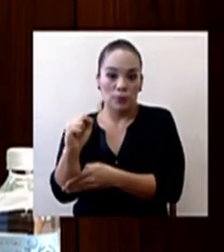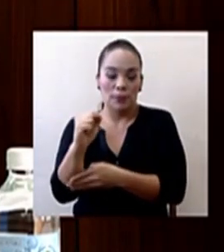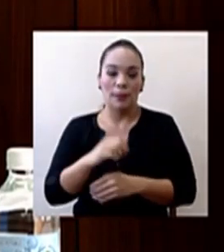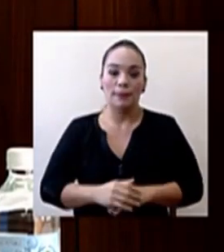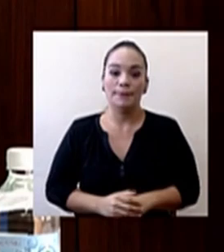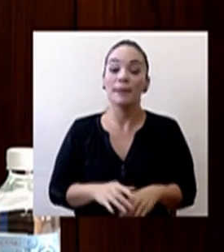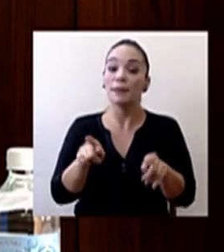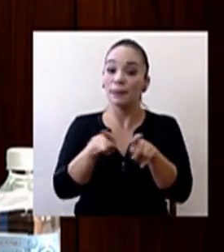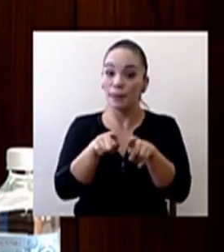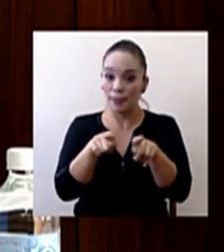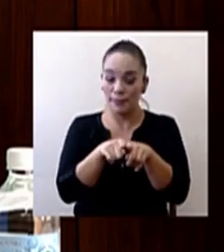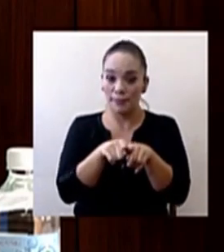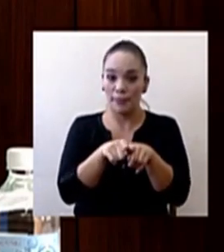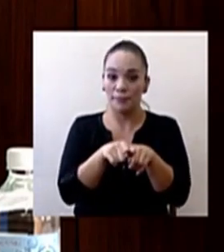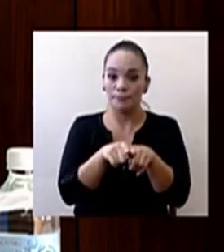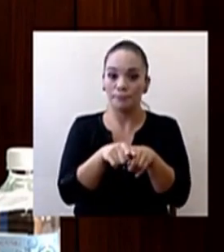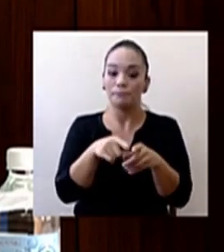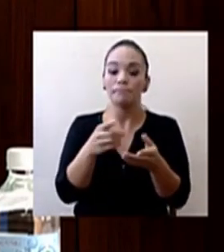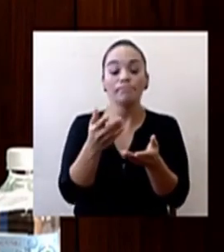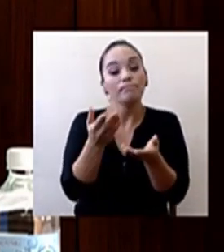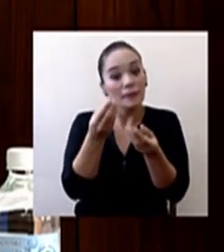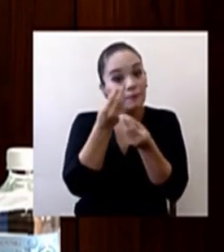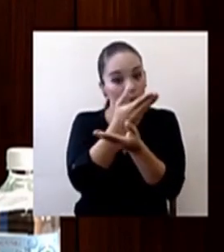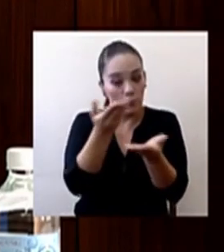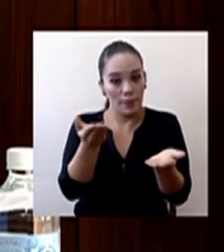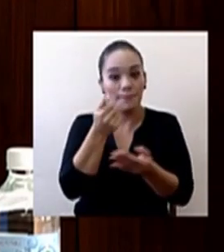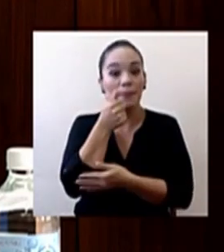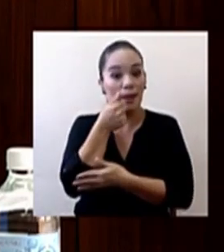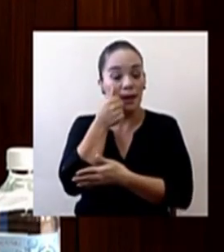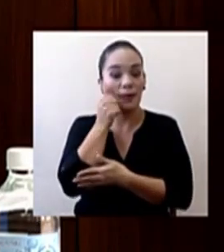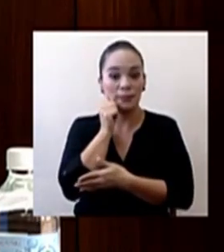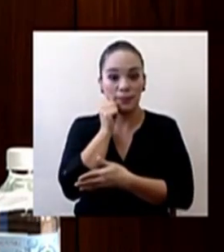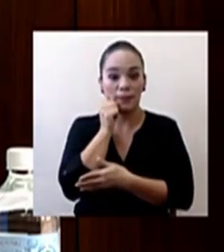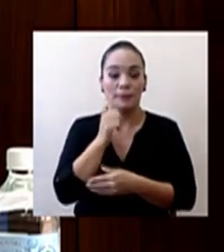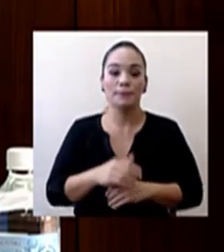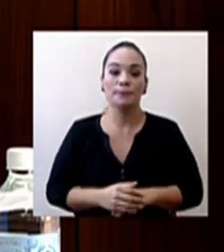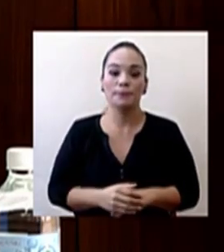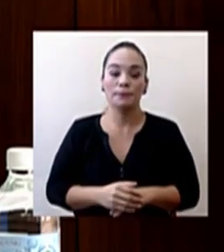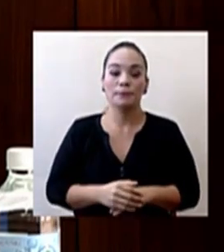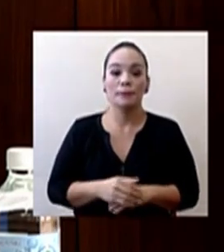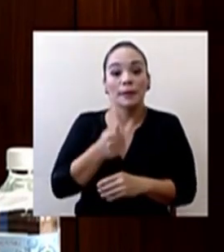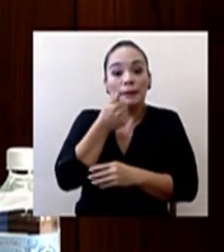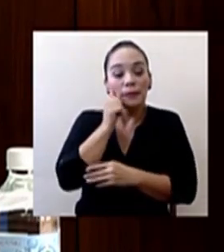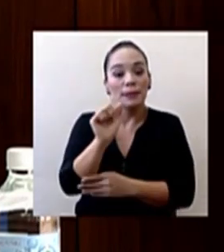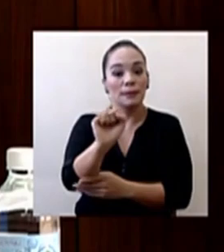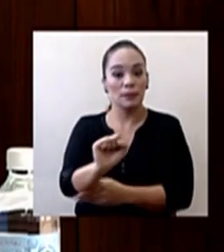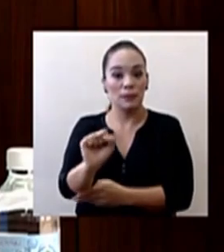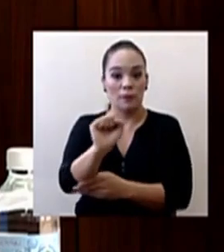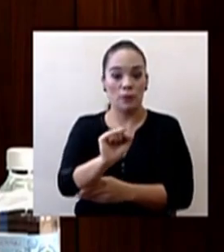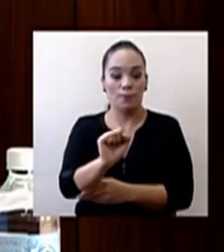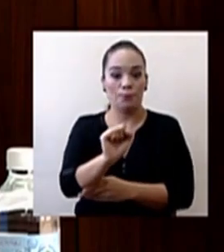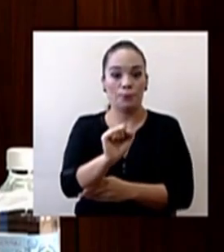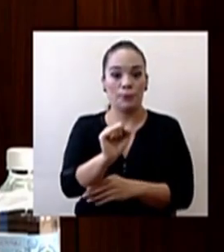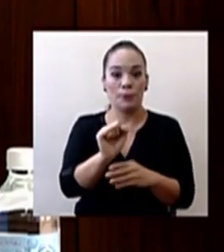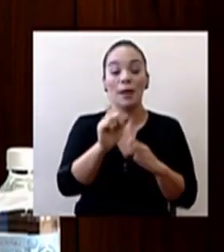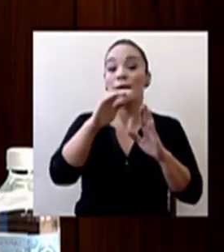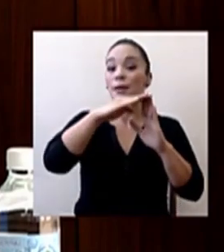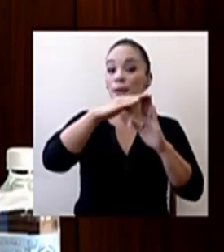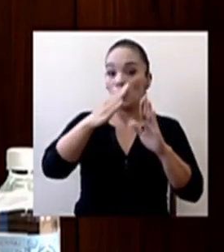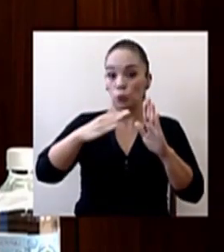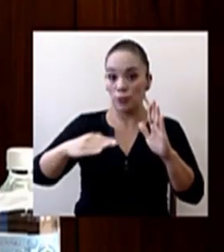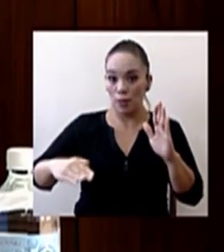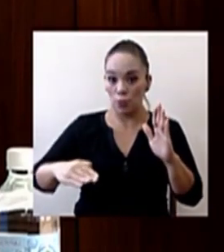También quisiera reportar que el día de ayer, un sábado, la Contraloría General de la